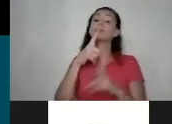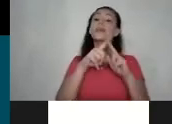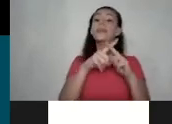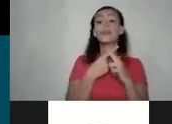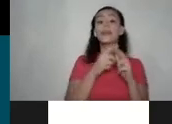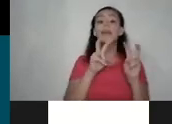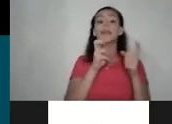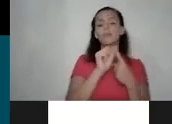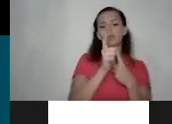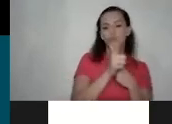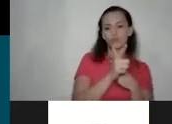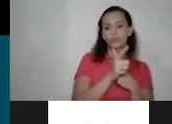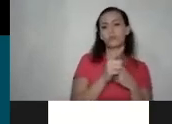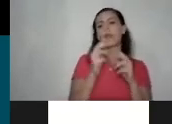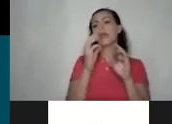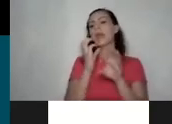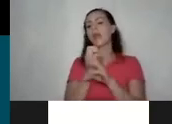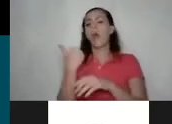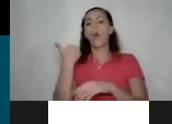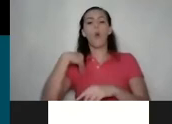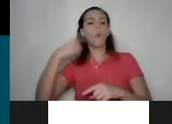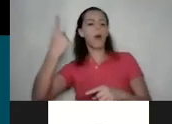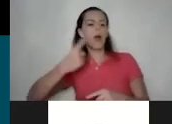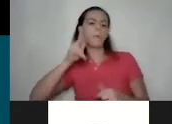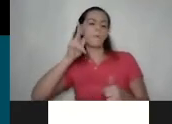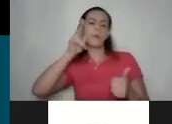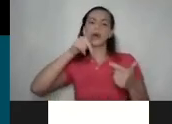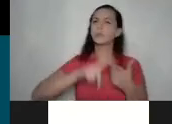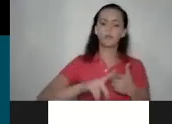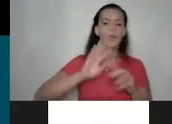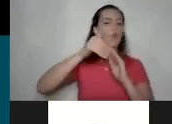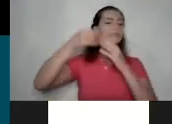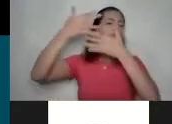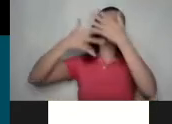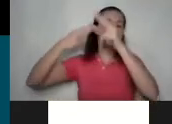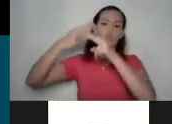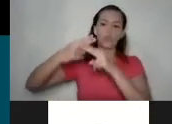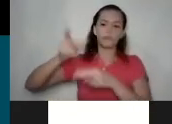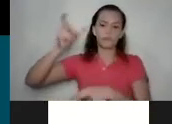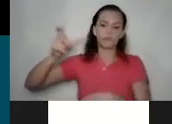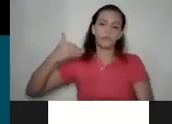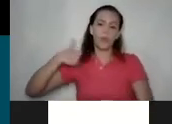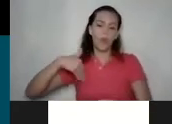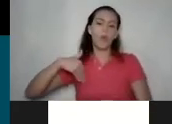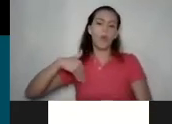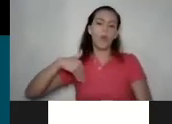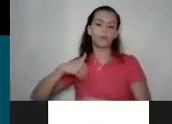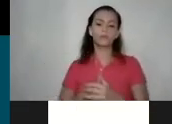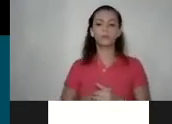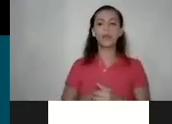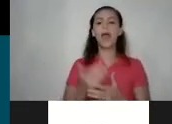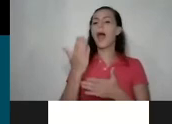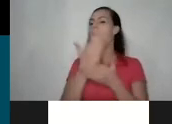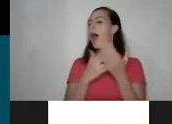llámese patriarcado llámese machismo llámese todos los nombres que tiene y que definitivamente lo son es algo que no solo